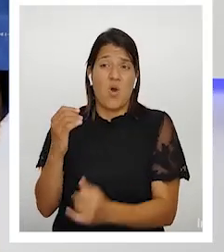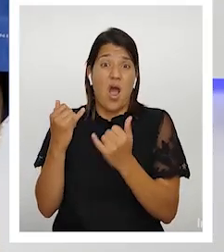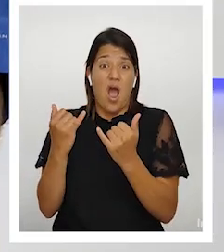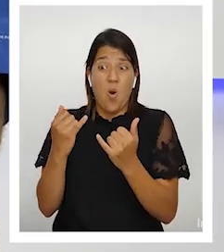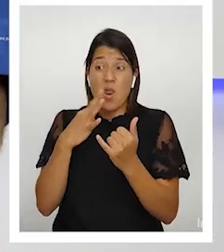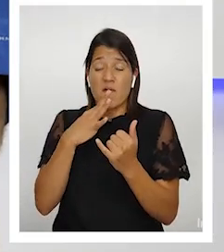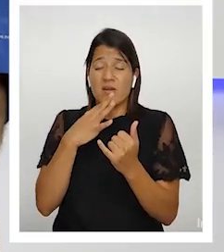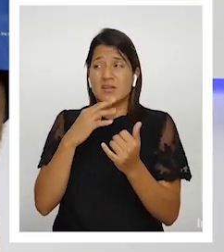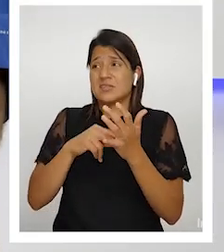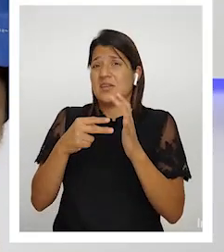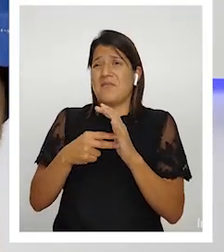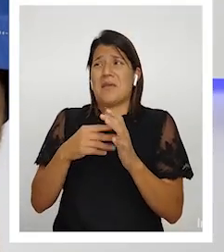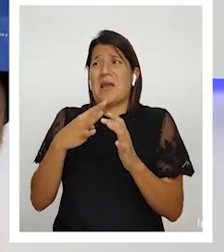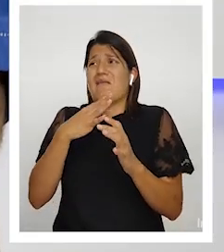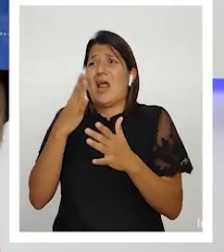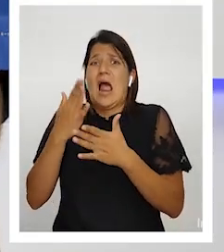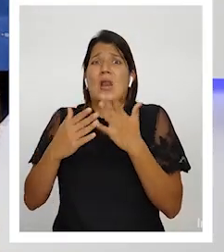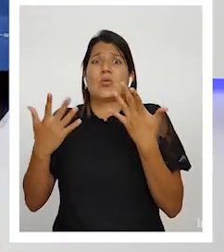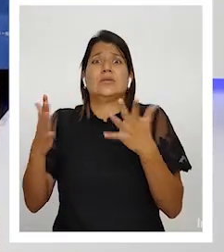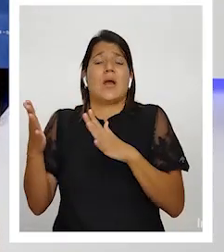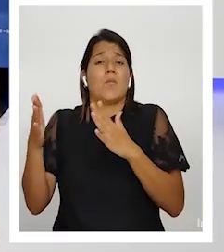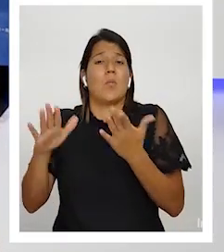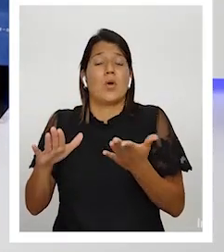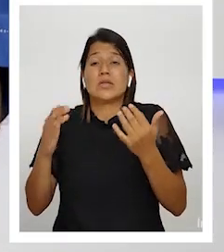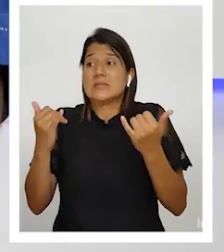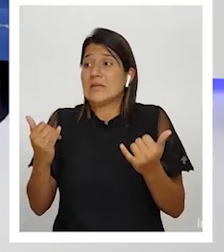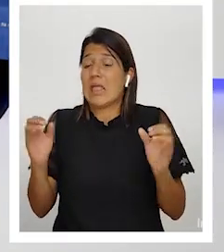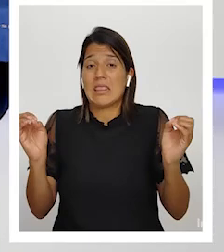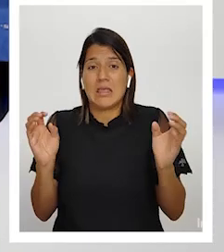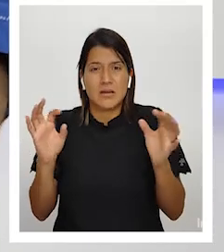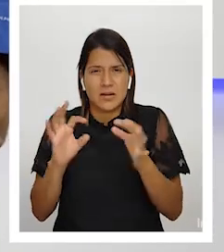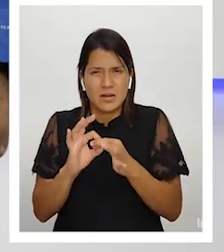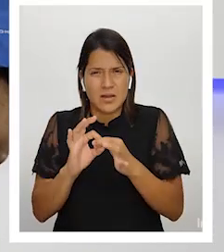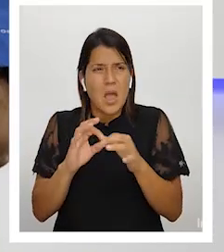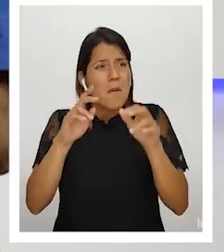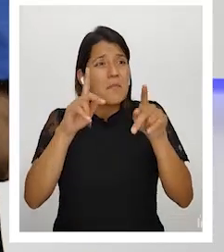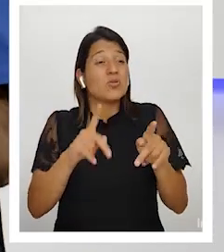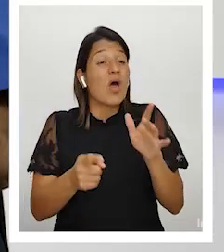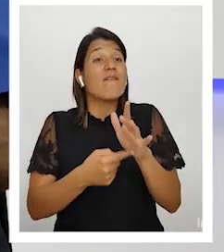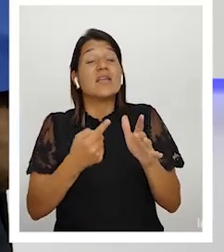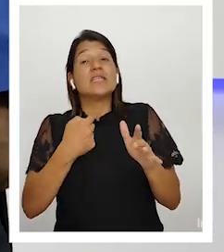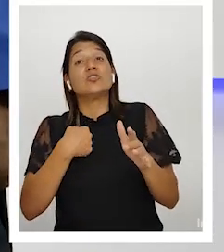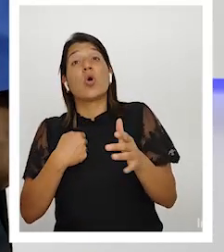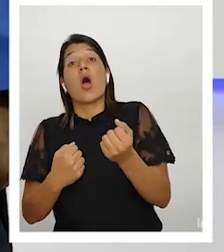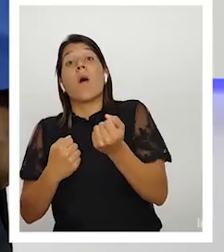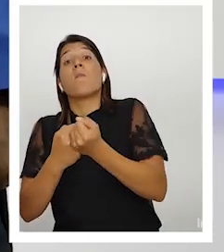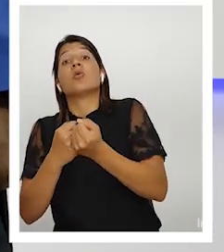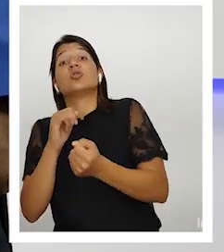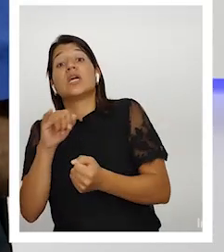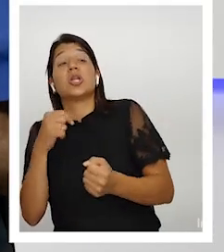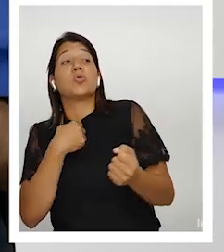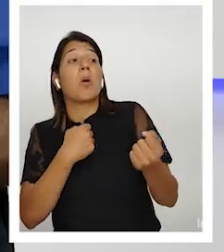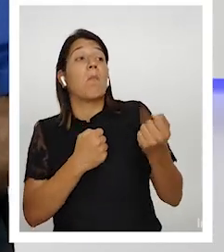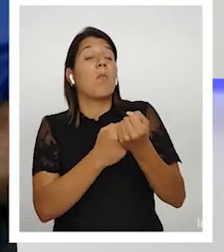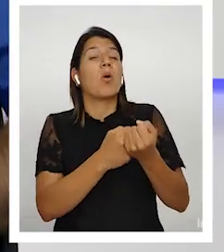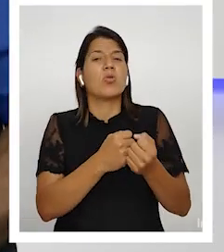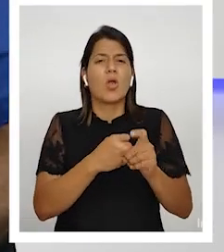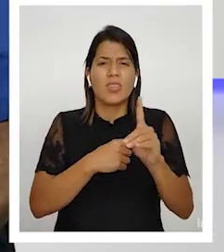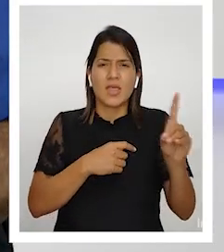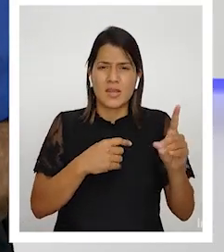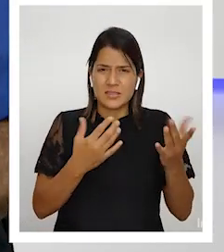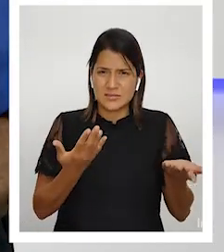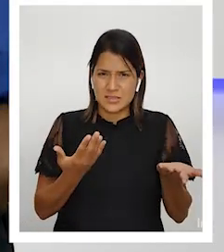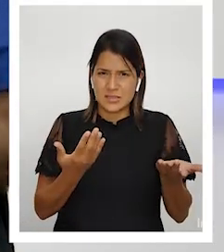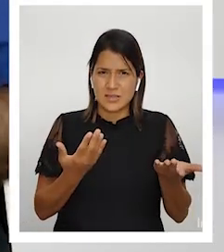de cadáveres ¿verdad? que no tienen nada que ver hay gente que se llama de izquierda o de derecha lo que pasa es que la diferencia es que si roban con la derecha lo